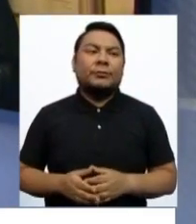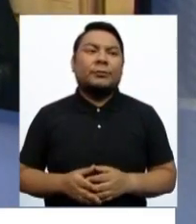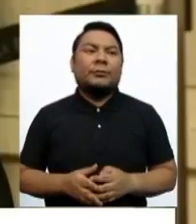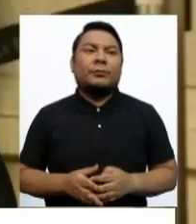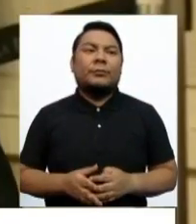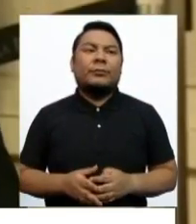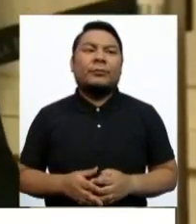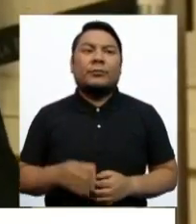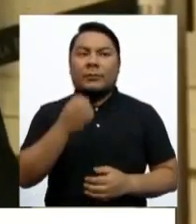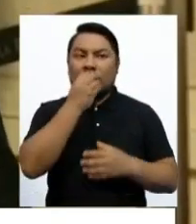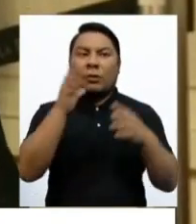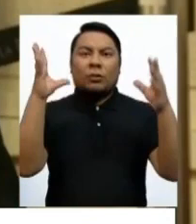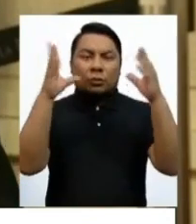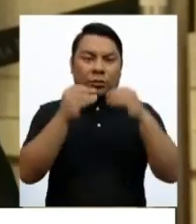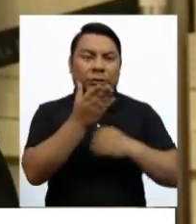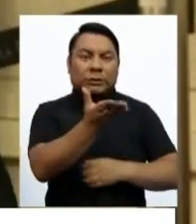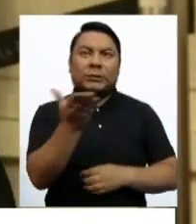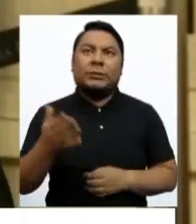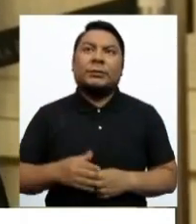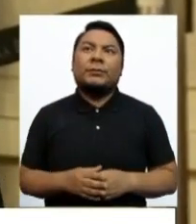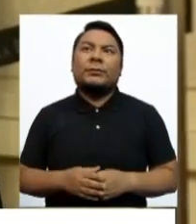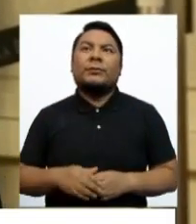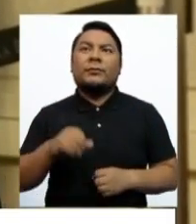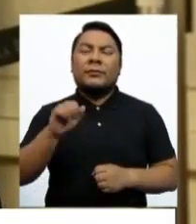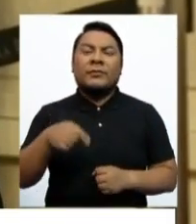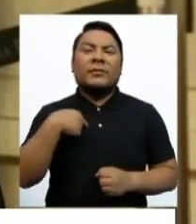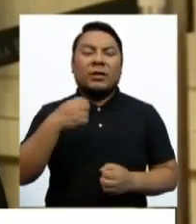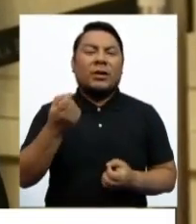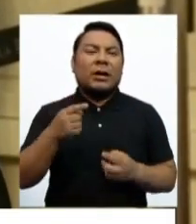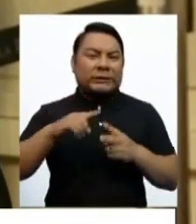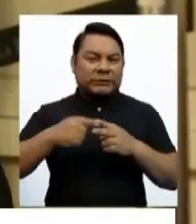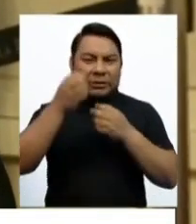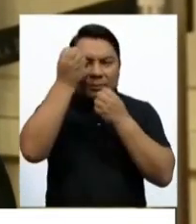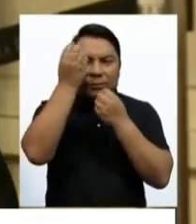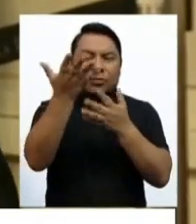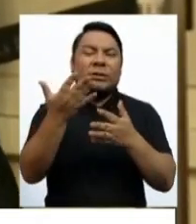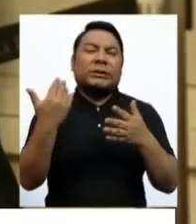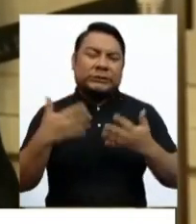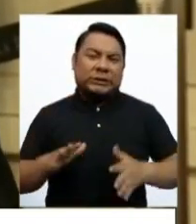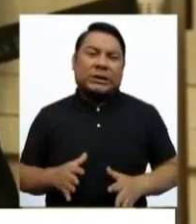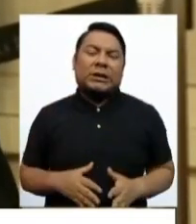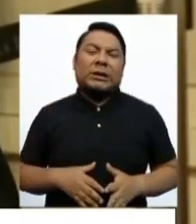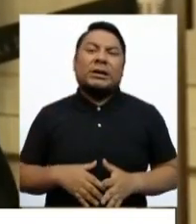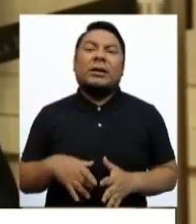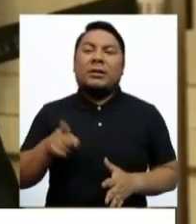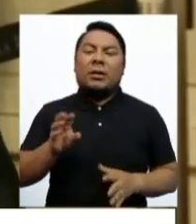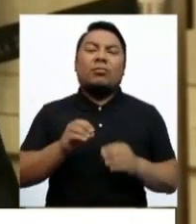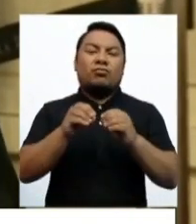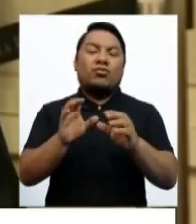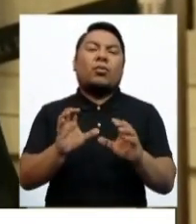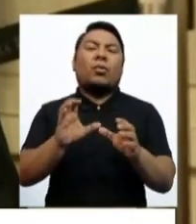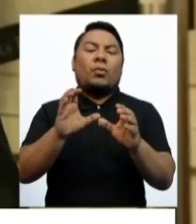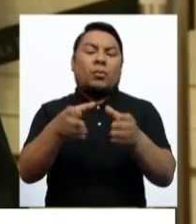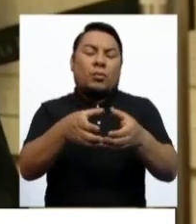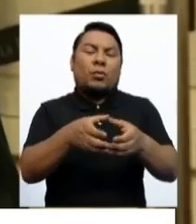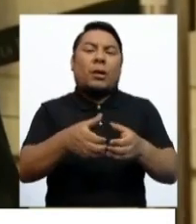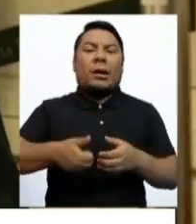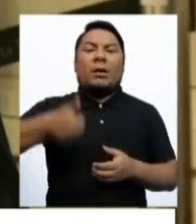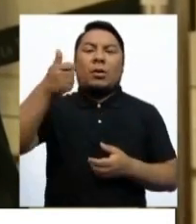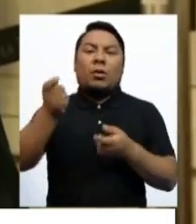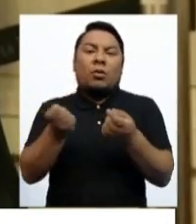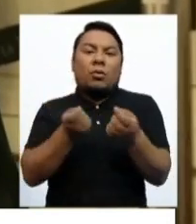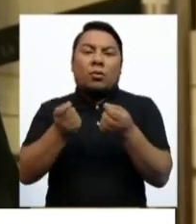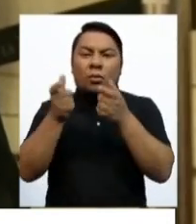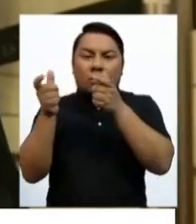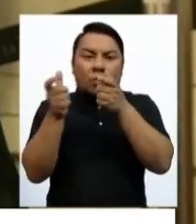Buenas noches Enrique, Paola. Empezar informando que se ha creado la autoridad de control del poder